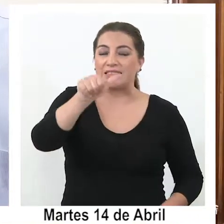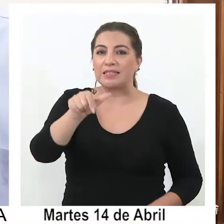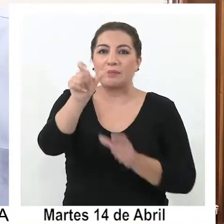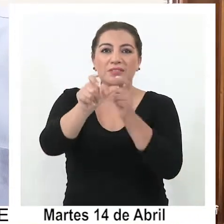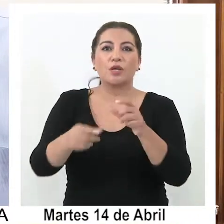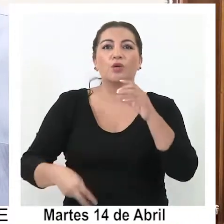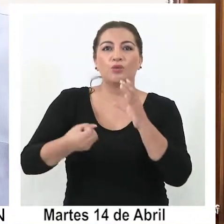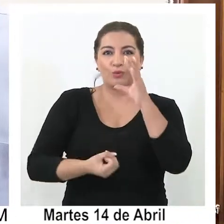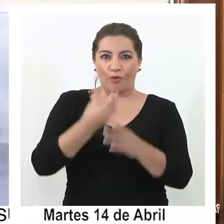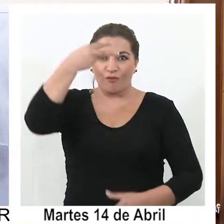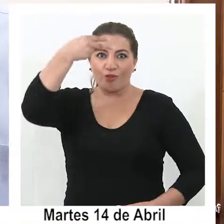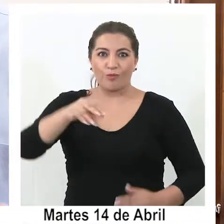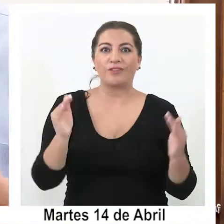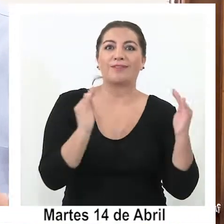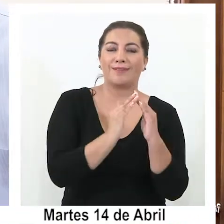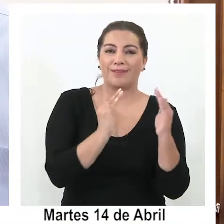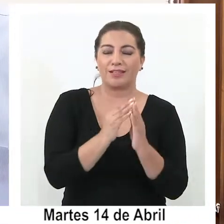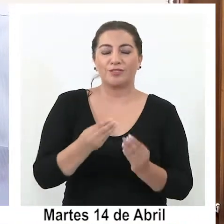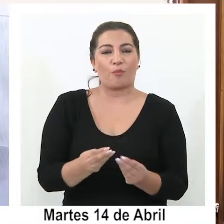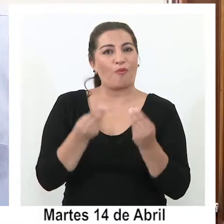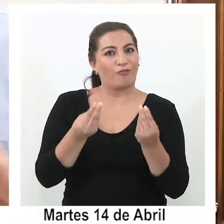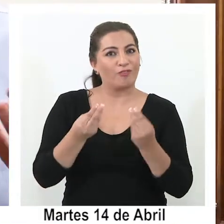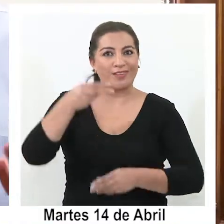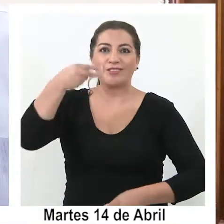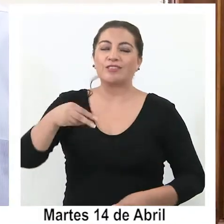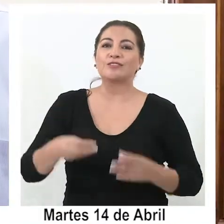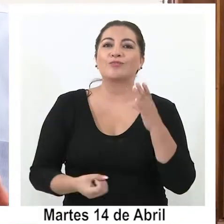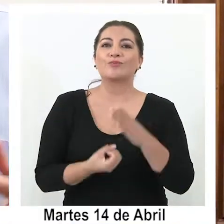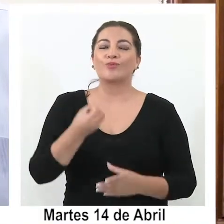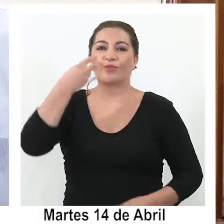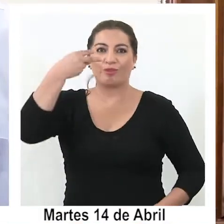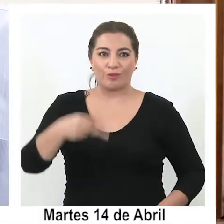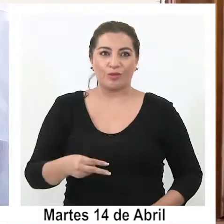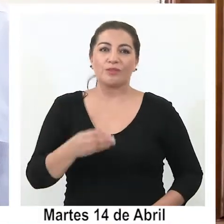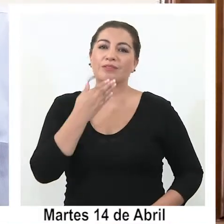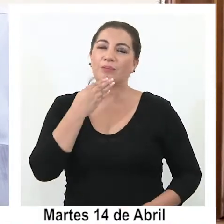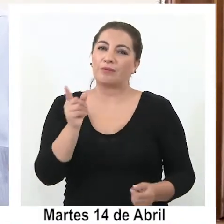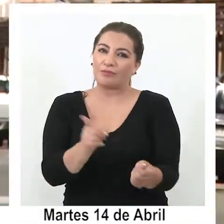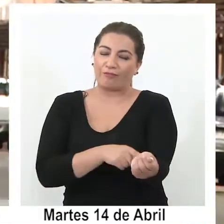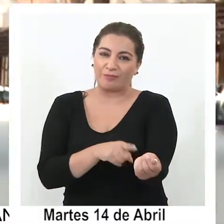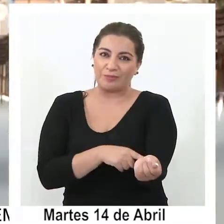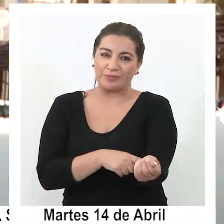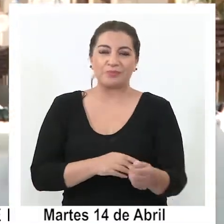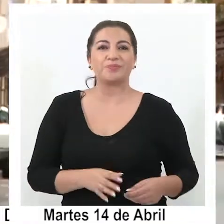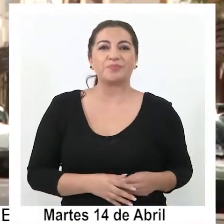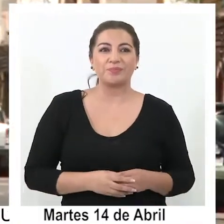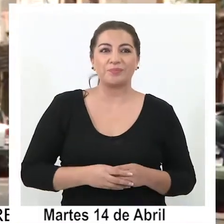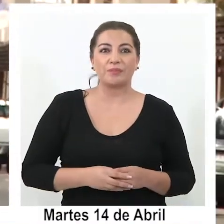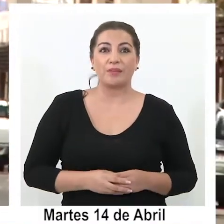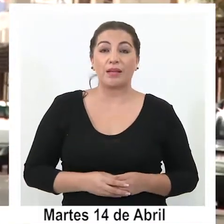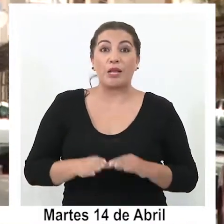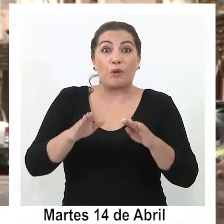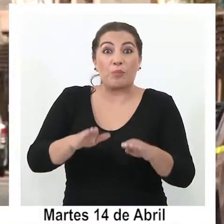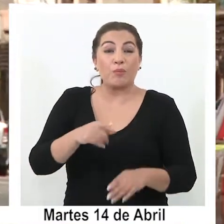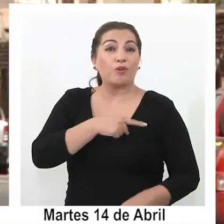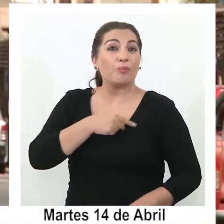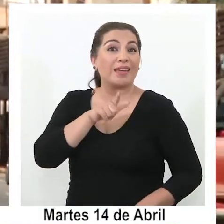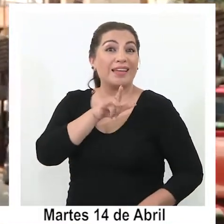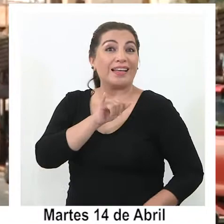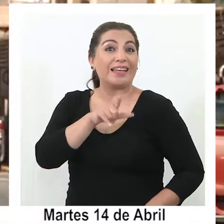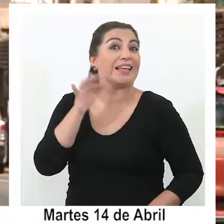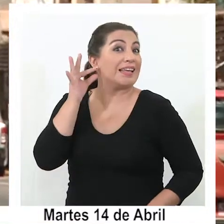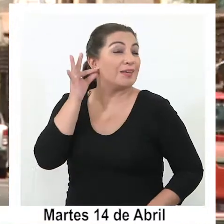nuevos propietarios. Y estoy seguro que es una gran noticia para los nuevos propietarios como para toda la familia. Así como la señora Lili,